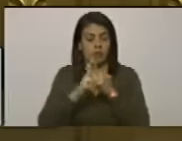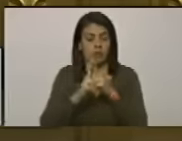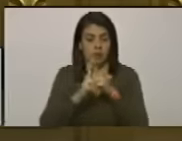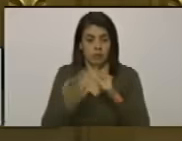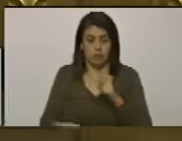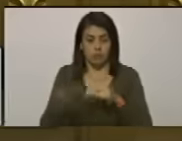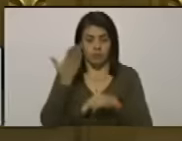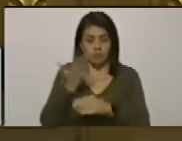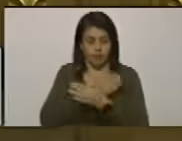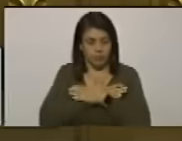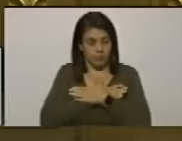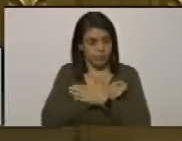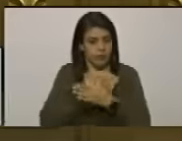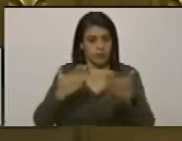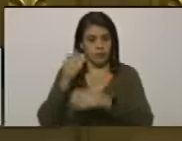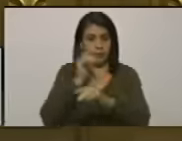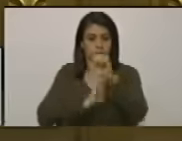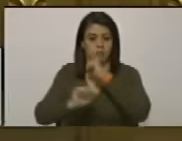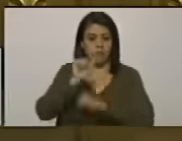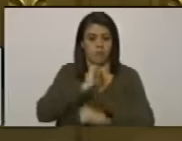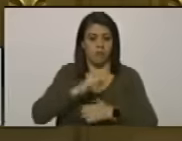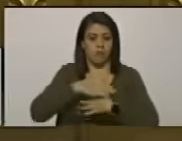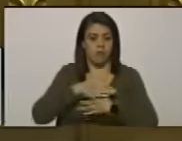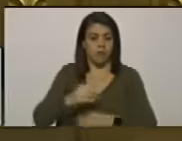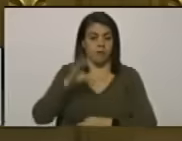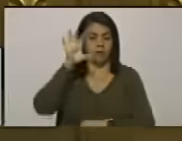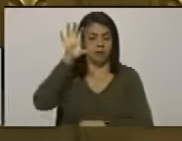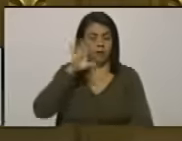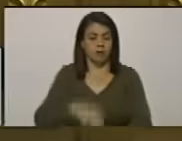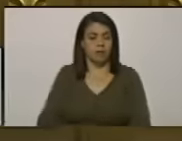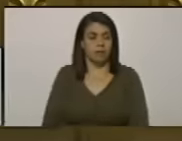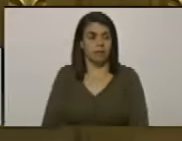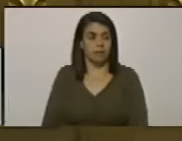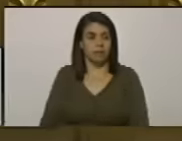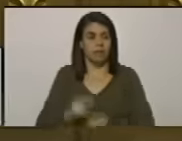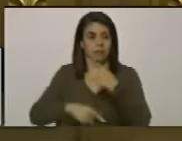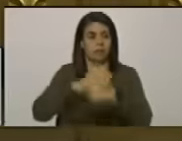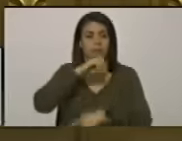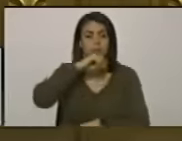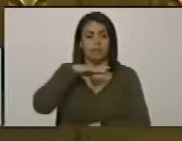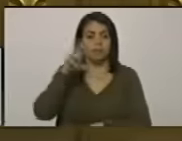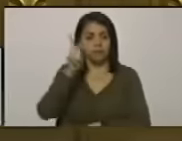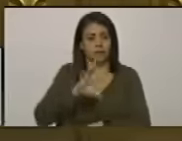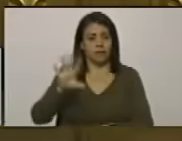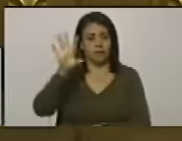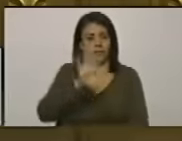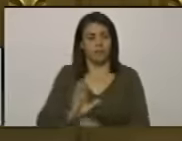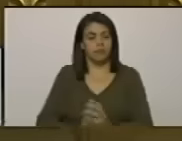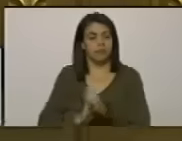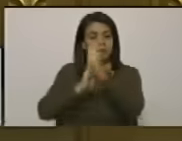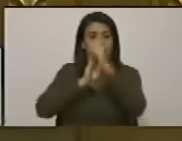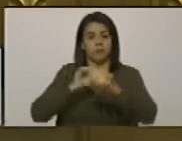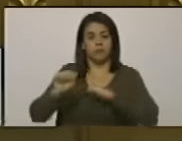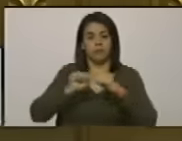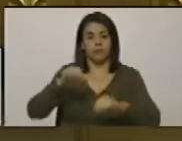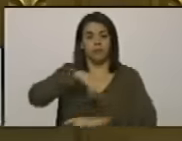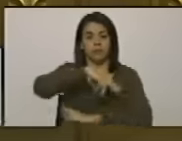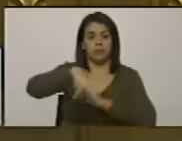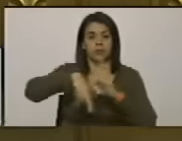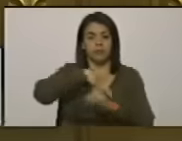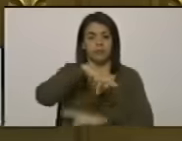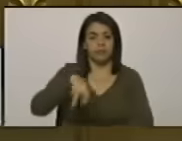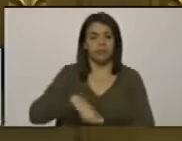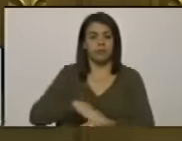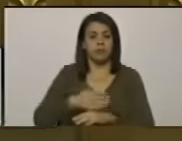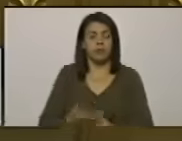su invaluable entrega en la defensa de los intereses de la patria pasó a la historia venezolana como líder del movimiento revolucionario